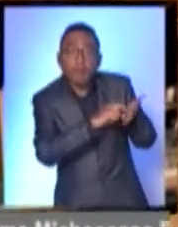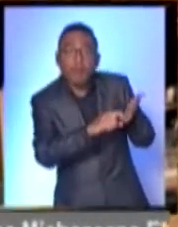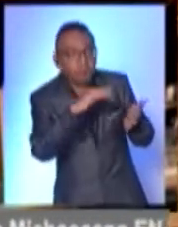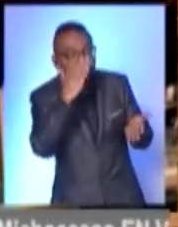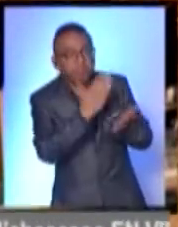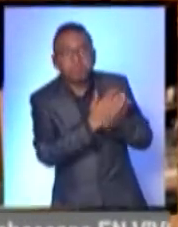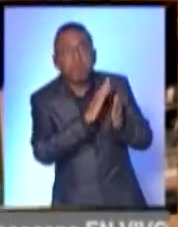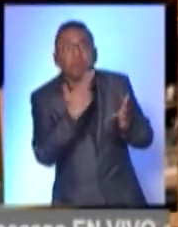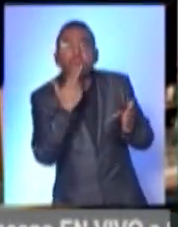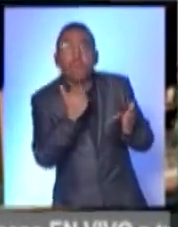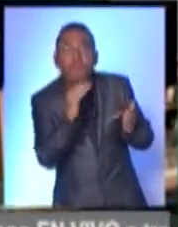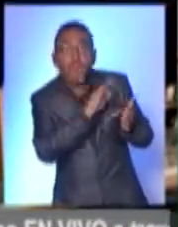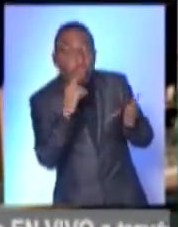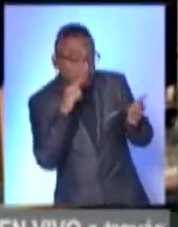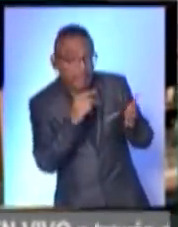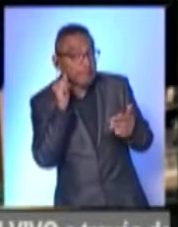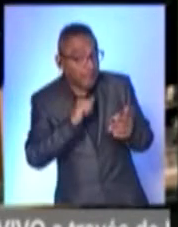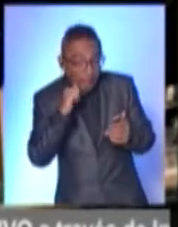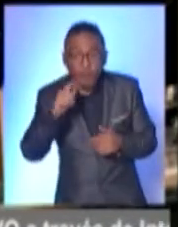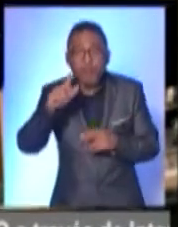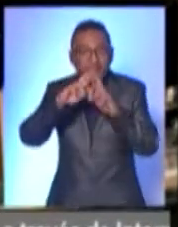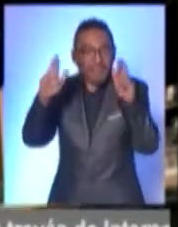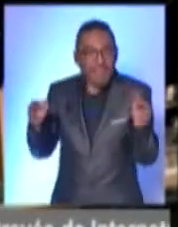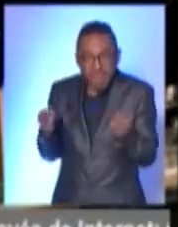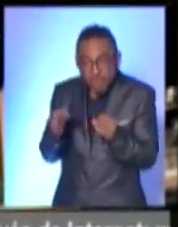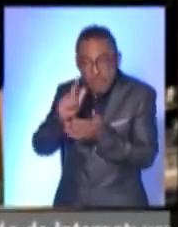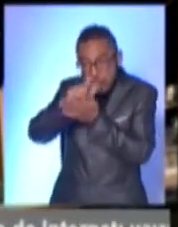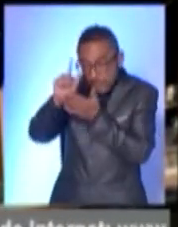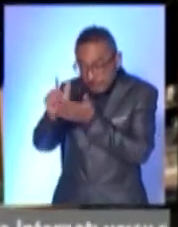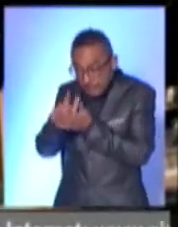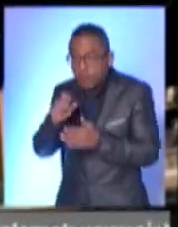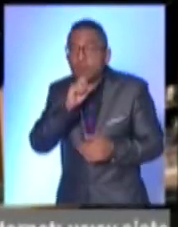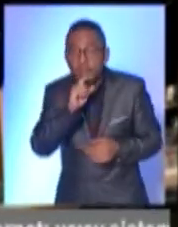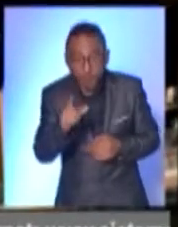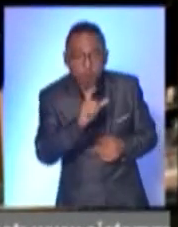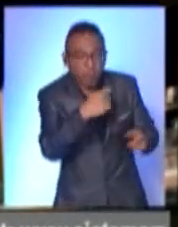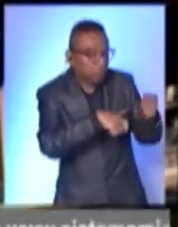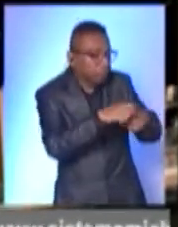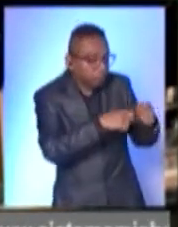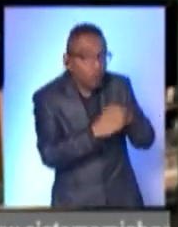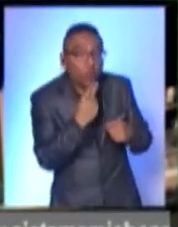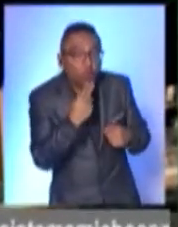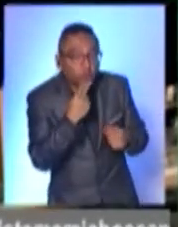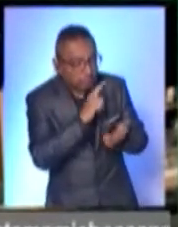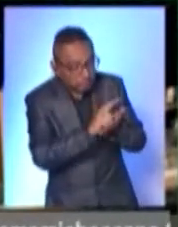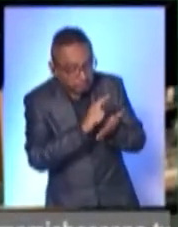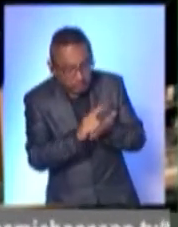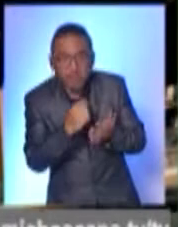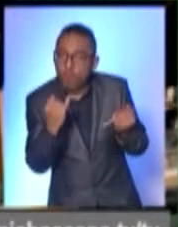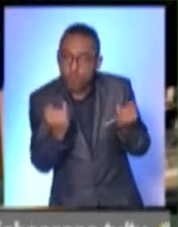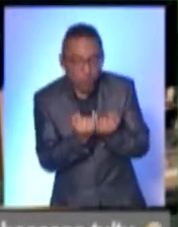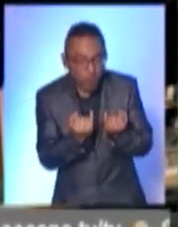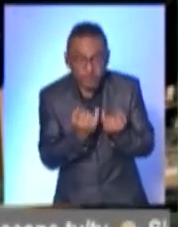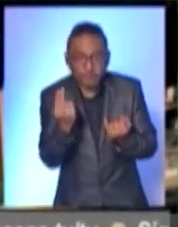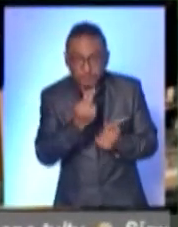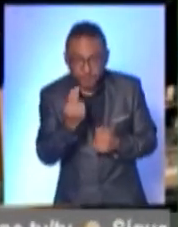los productos, mantener limpio el refrigerador y lavar los utensilios luego de utilizarlos entre un alimento y otro.